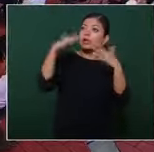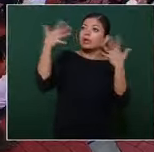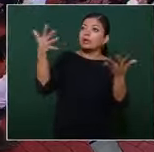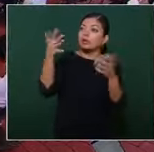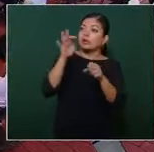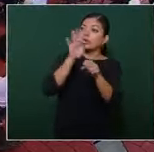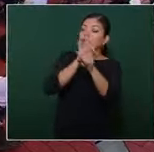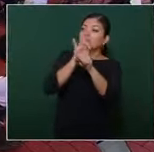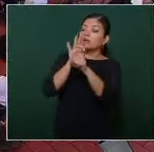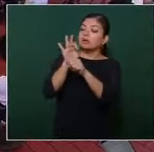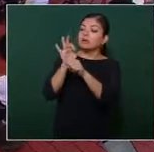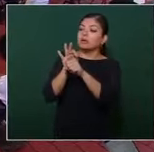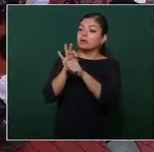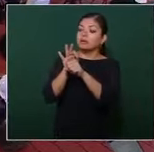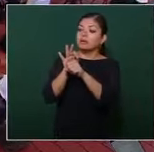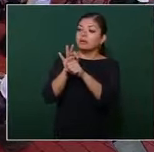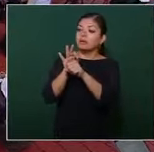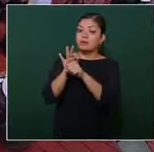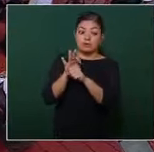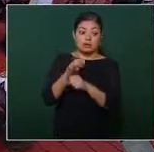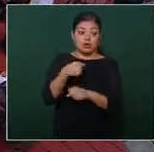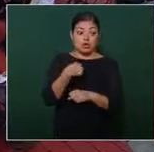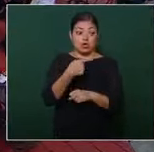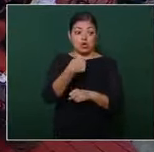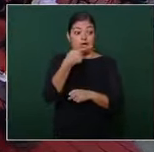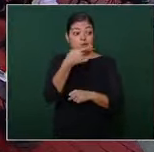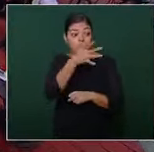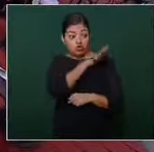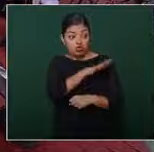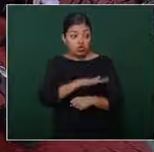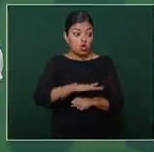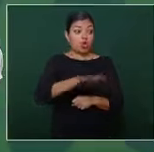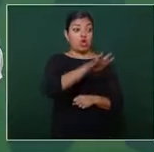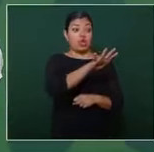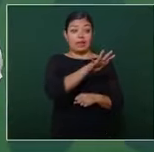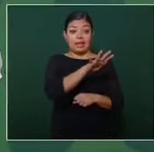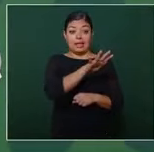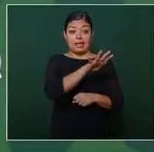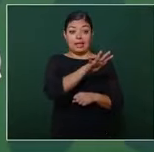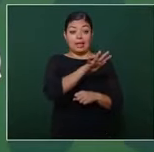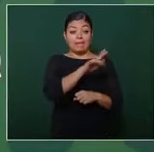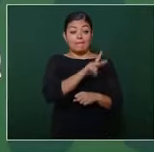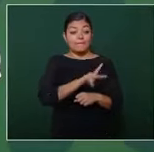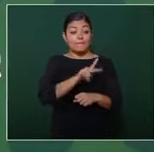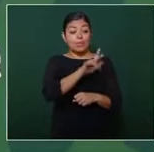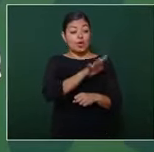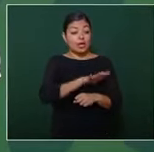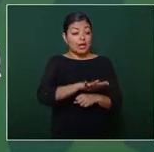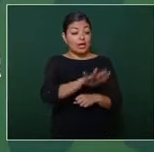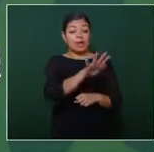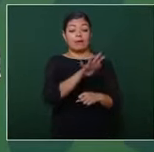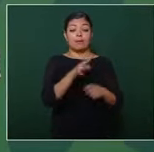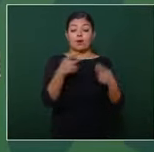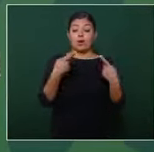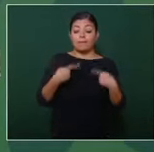no el pueblo así la gente